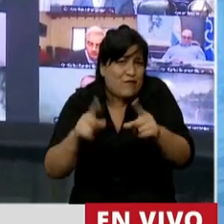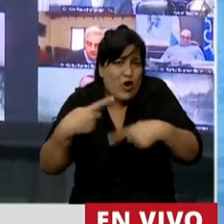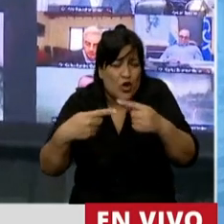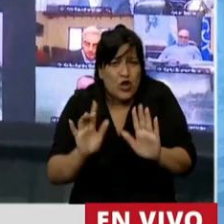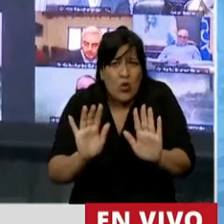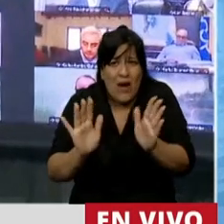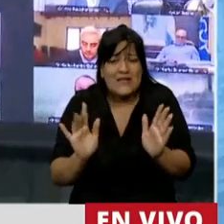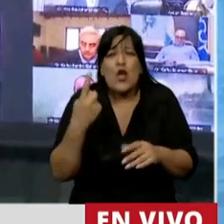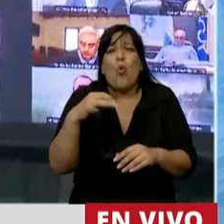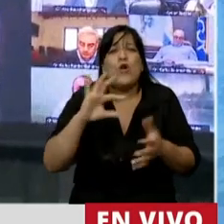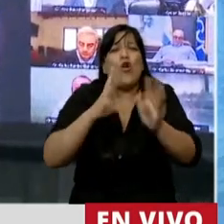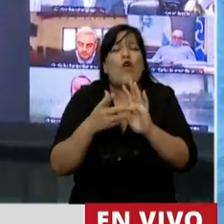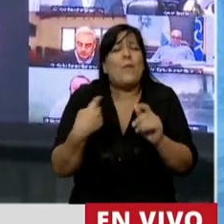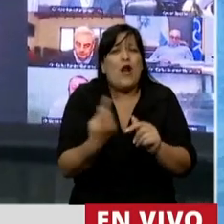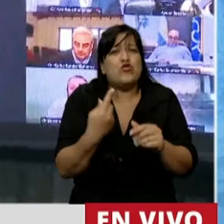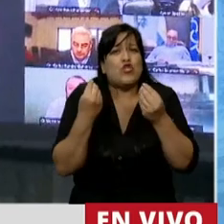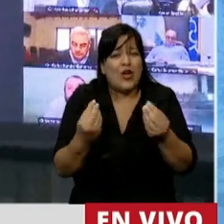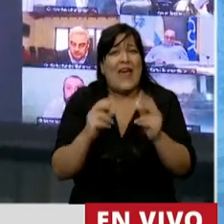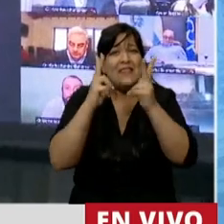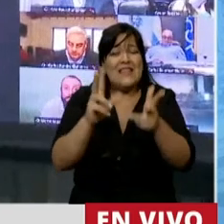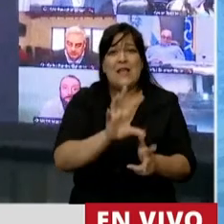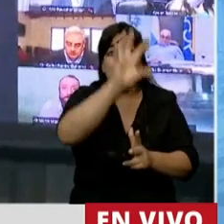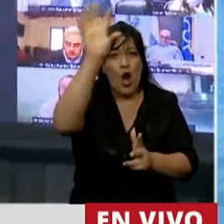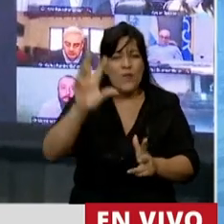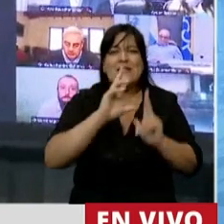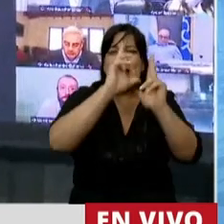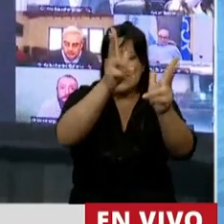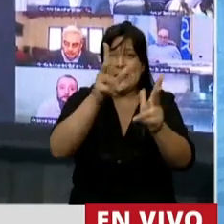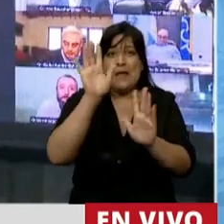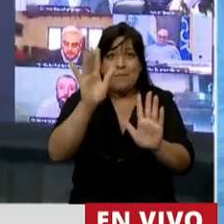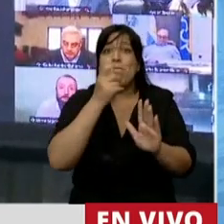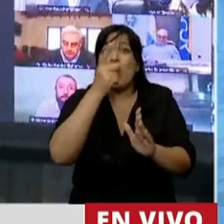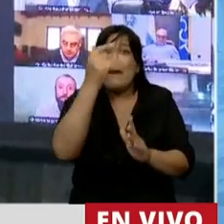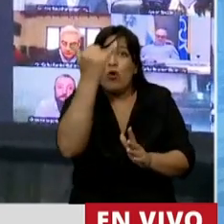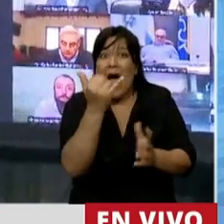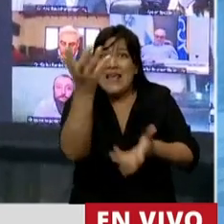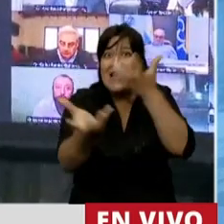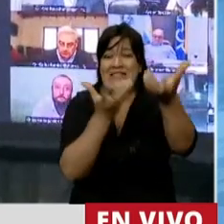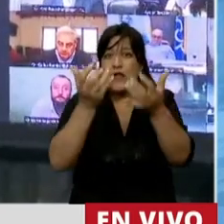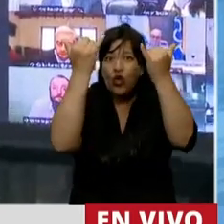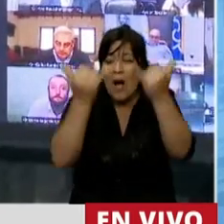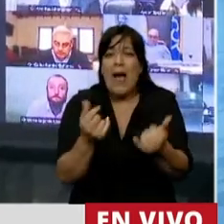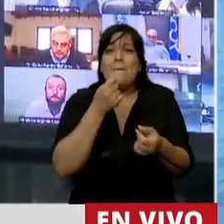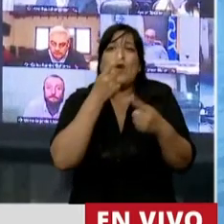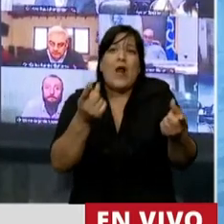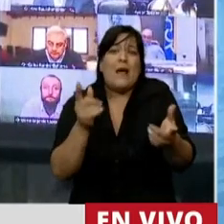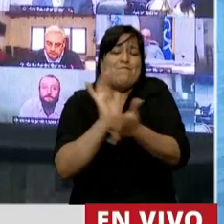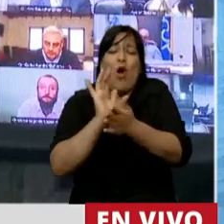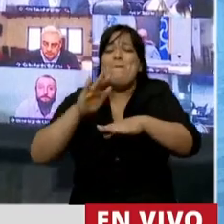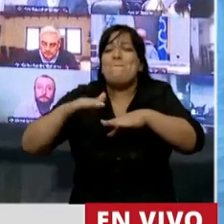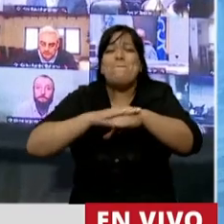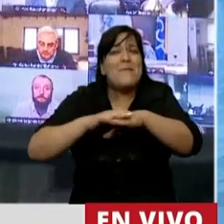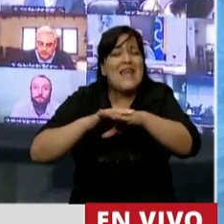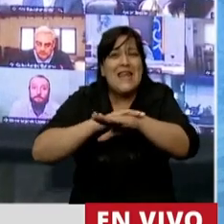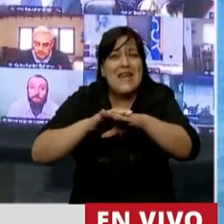Lo único que estamos haciendo es diciéndole a las jurisdicciones, miren, frente a un incendio como un principio mínimo